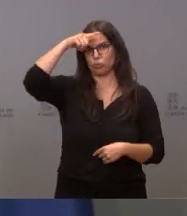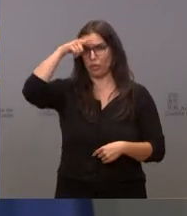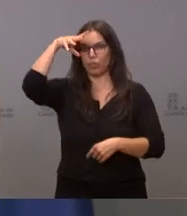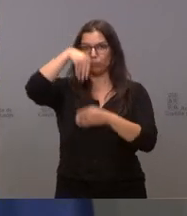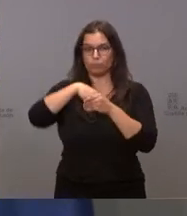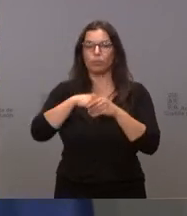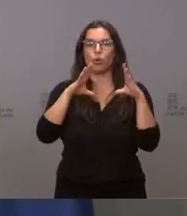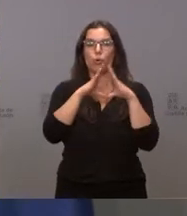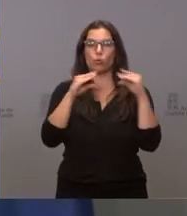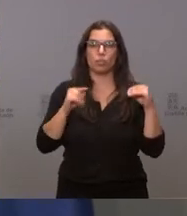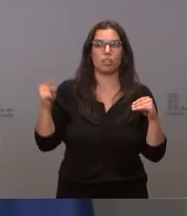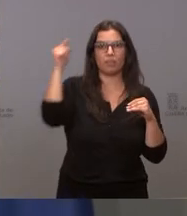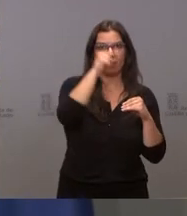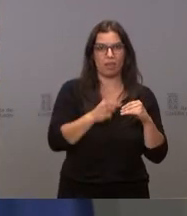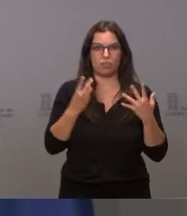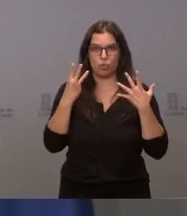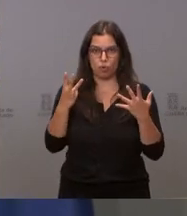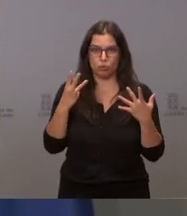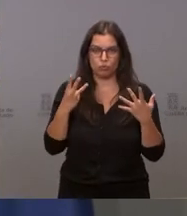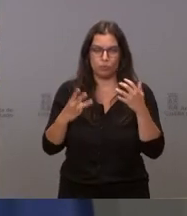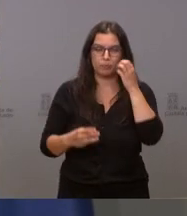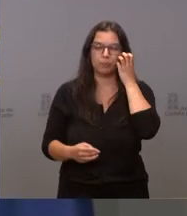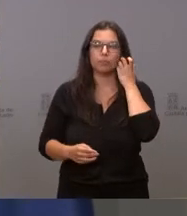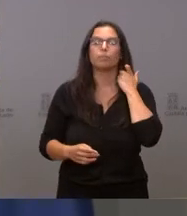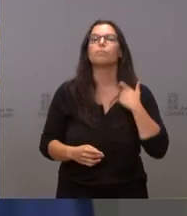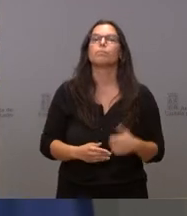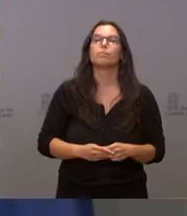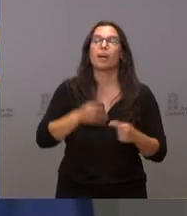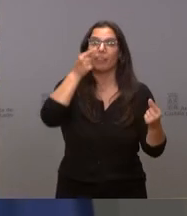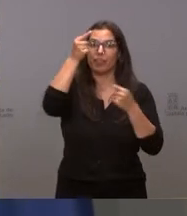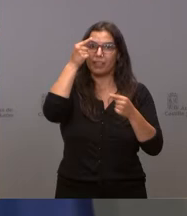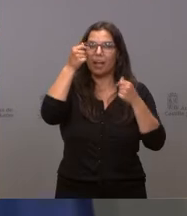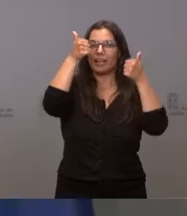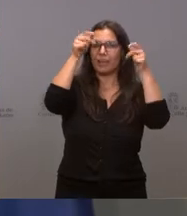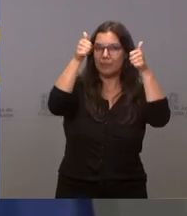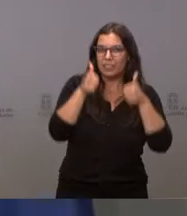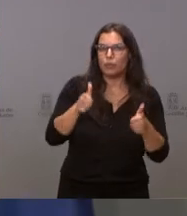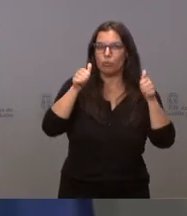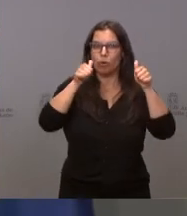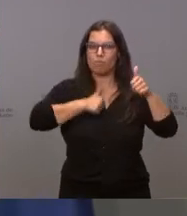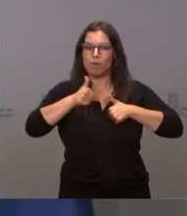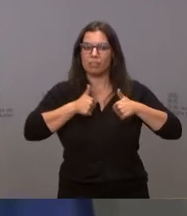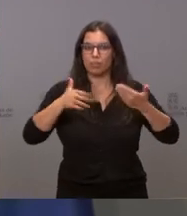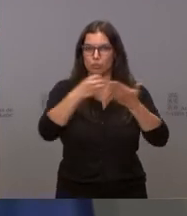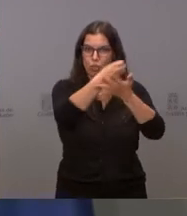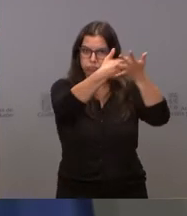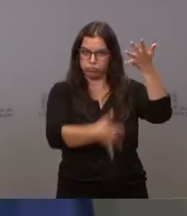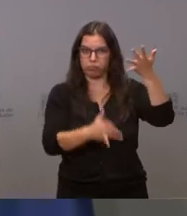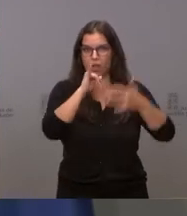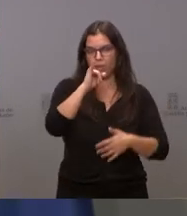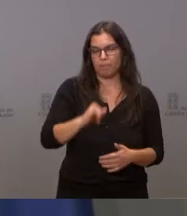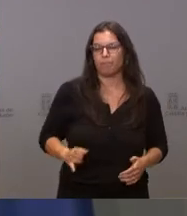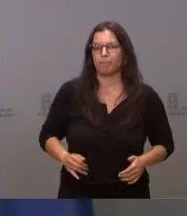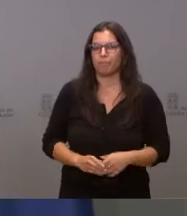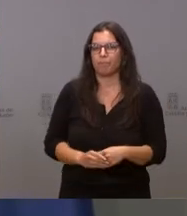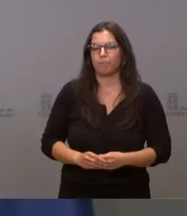ocho universidades de la comunidad. Tienen detallados los títulos y los másteres en la nota de prensa.